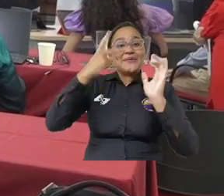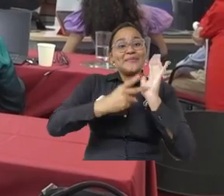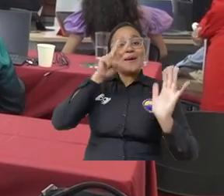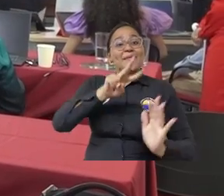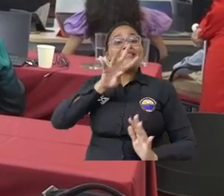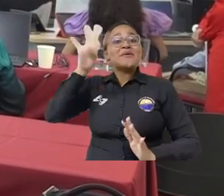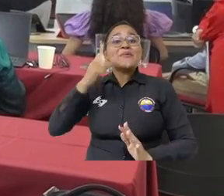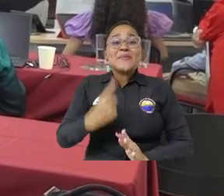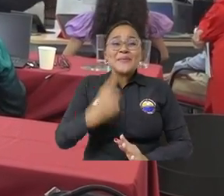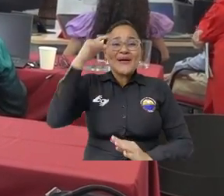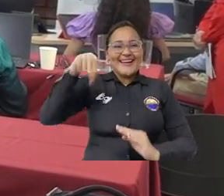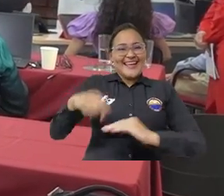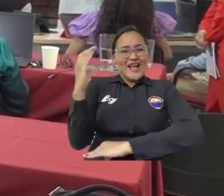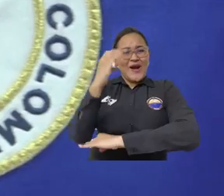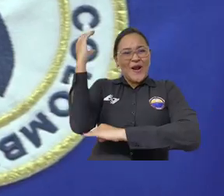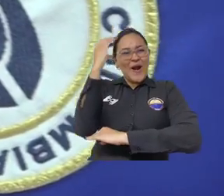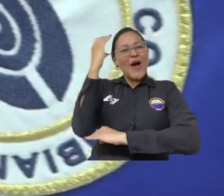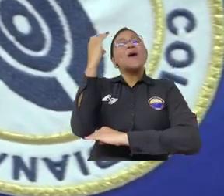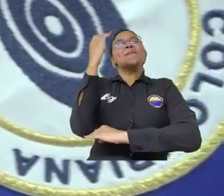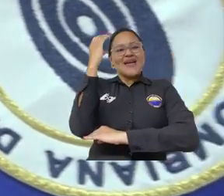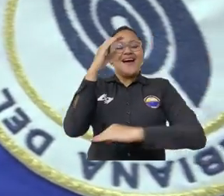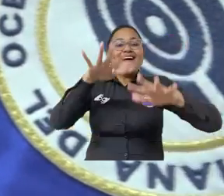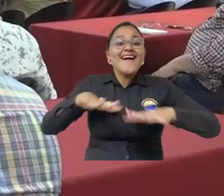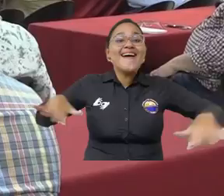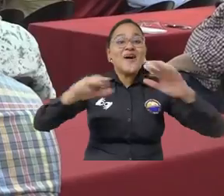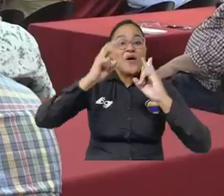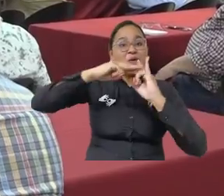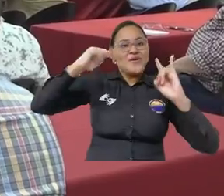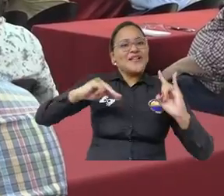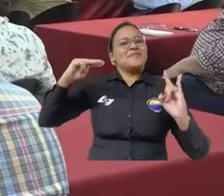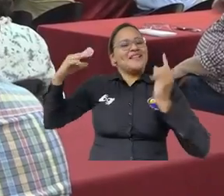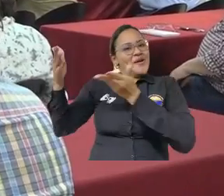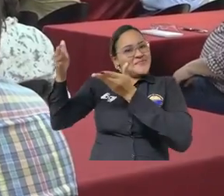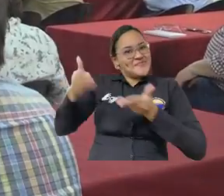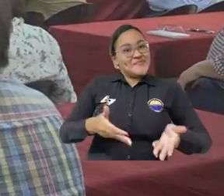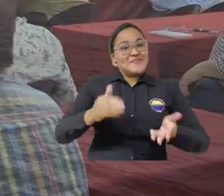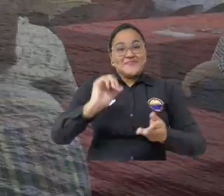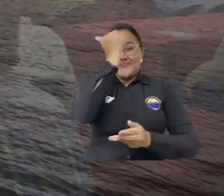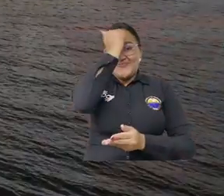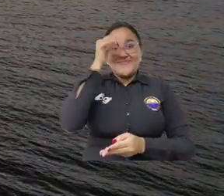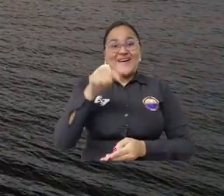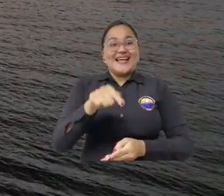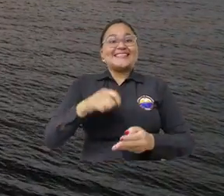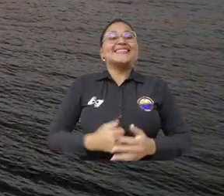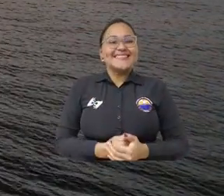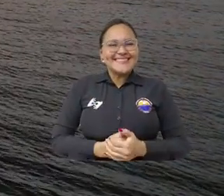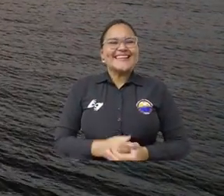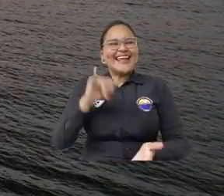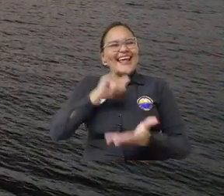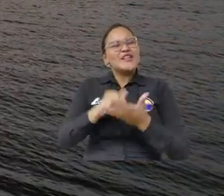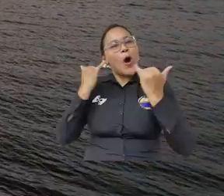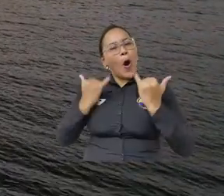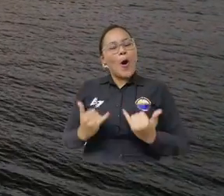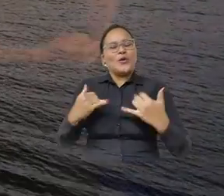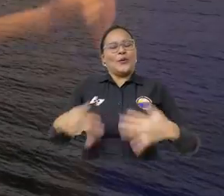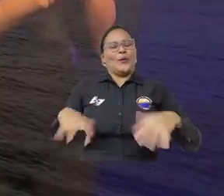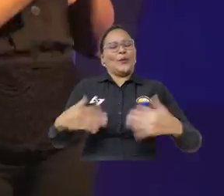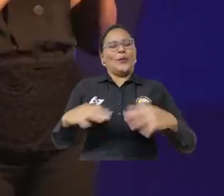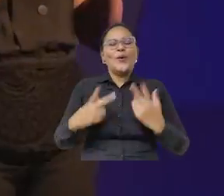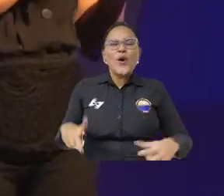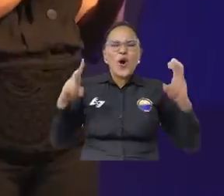que por primera vez se realizó en Colombia y la Universidad del Magdalena, fue la gran anfitriona. Por eso hoy aquí nos inspiran,